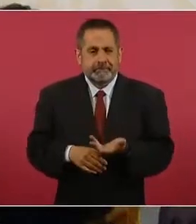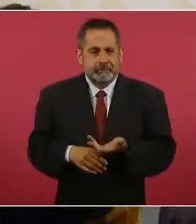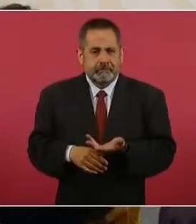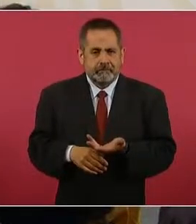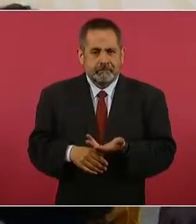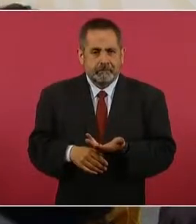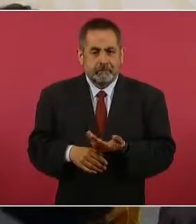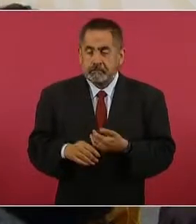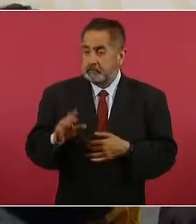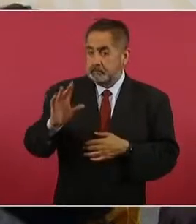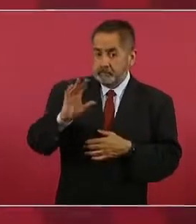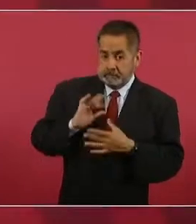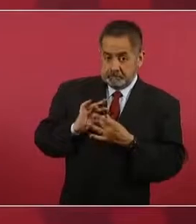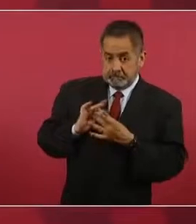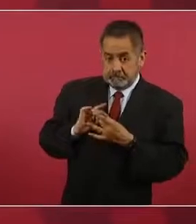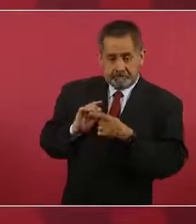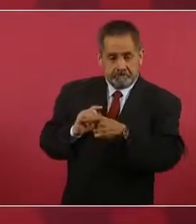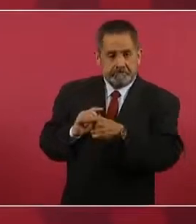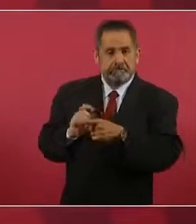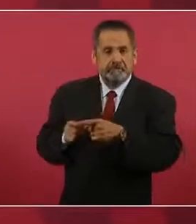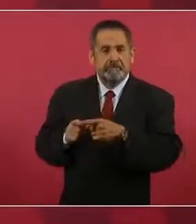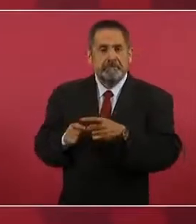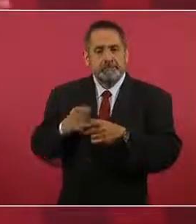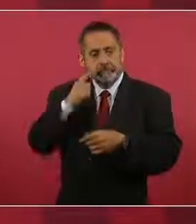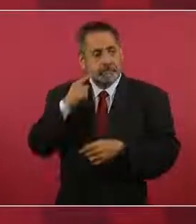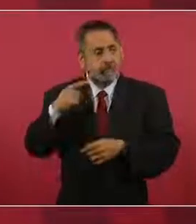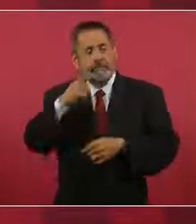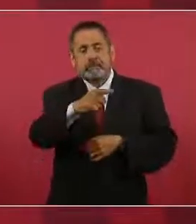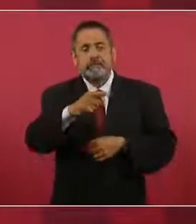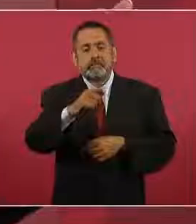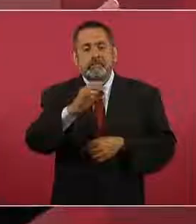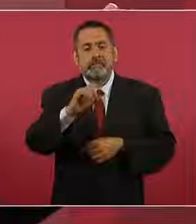Me estaban comentando que en las lomas